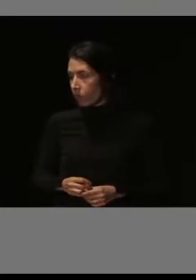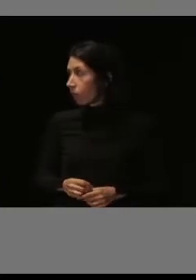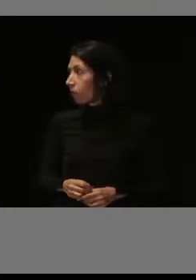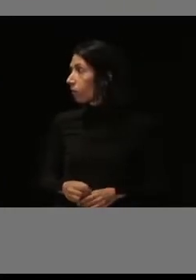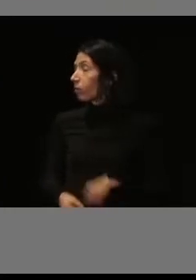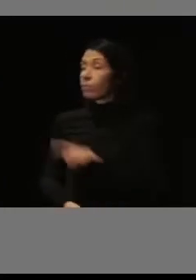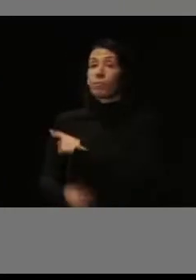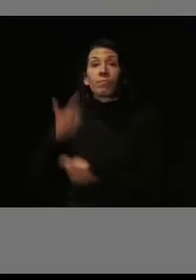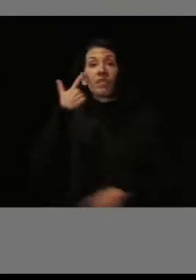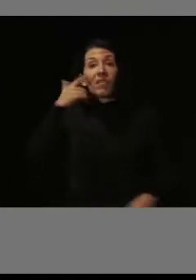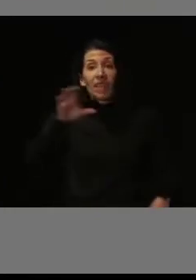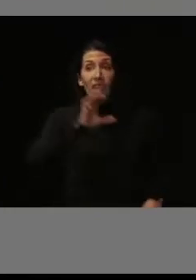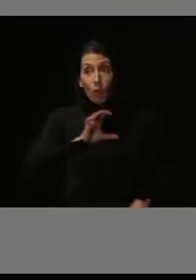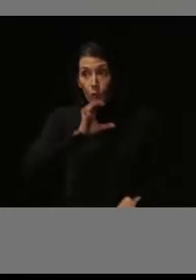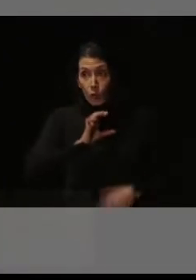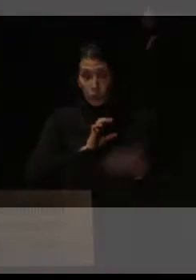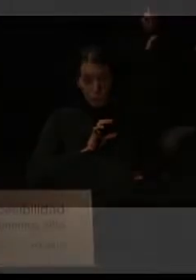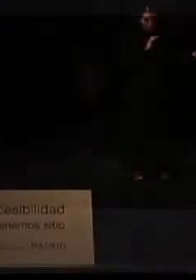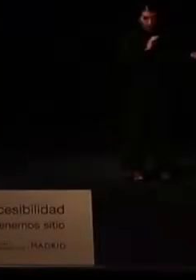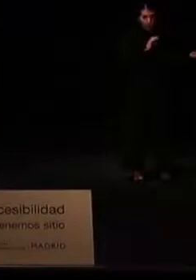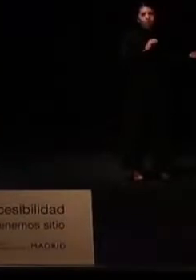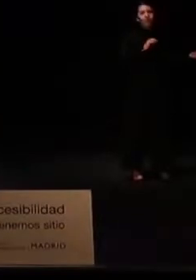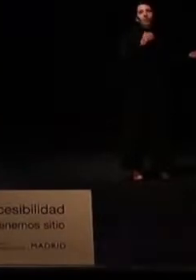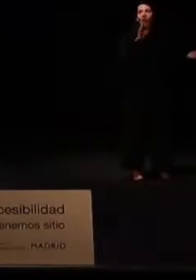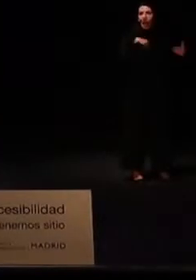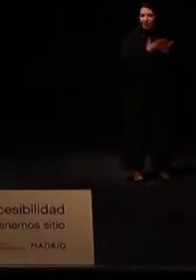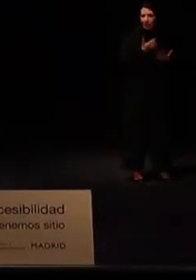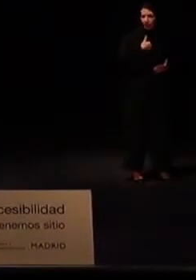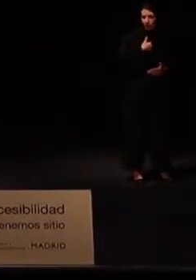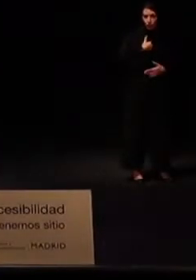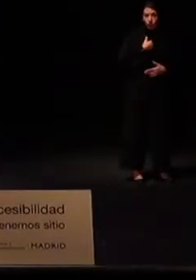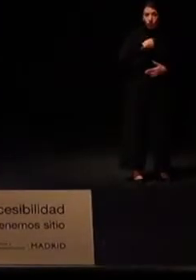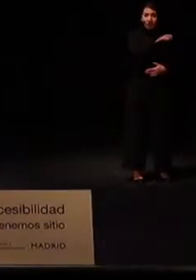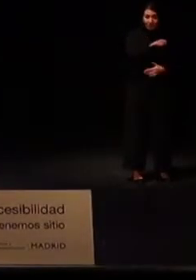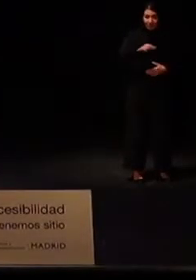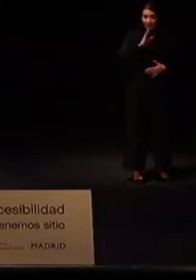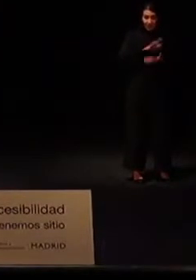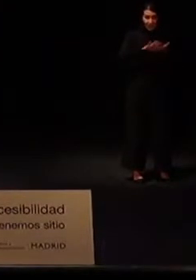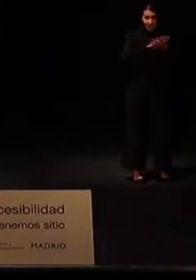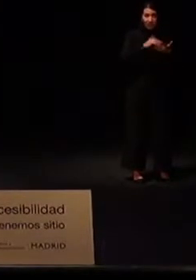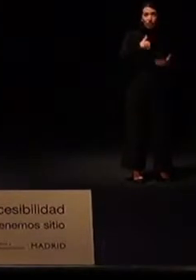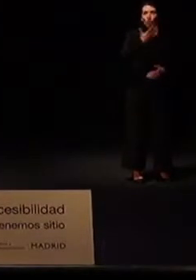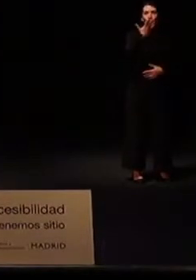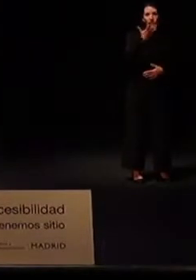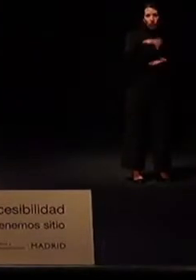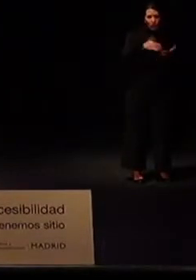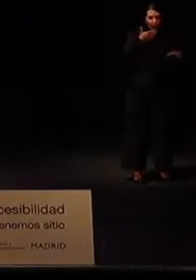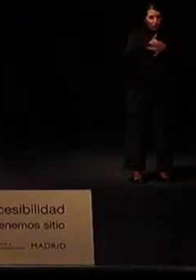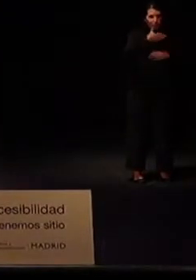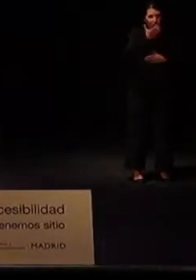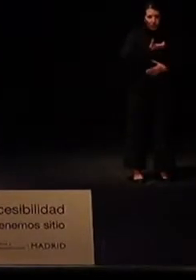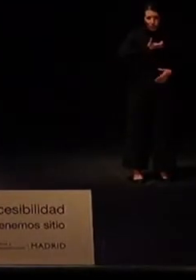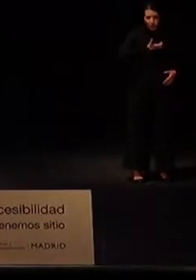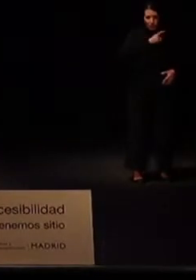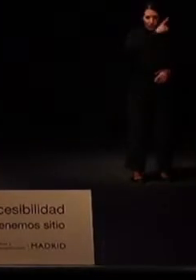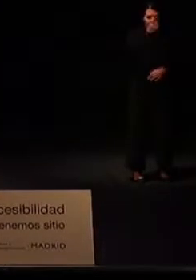Y curiosamente, Antonio, conocí personalmente a sus chicos. Estuve en el Ayuntamiento de Madrid